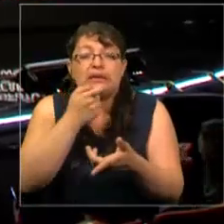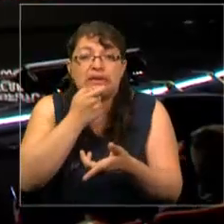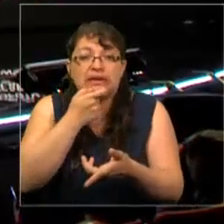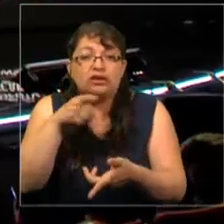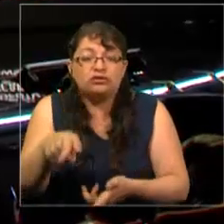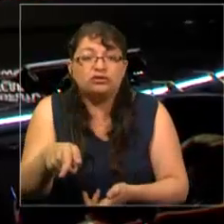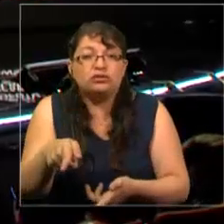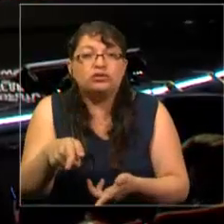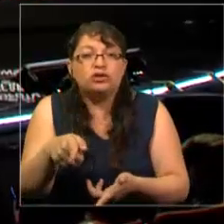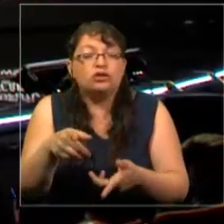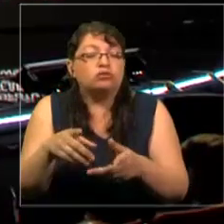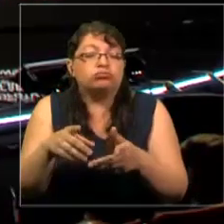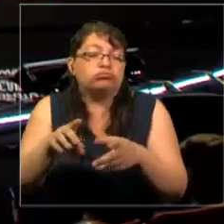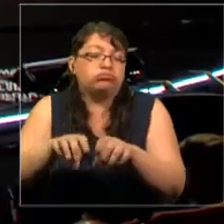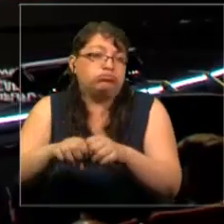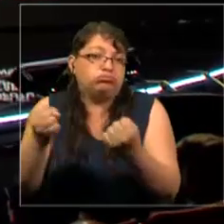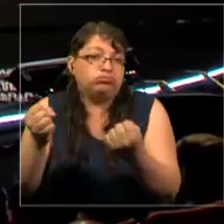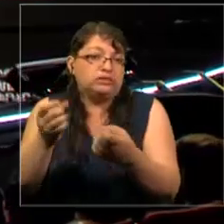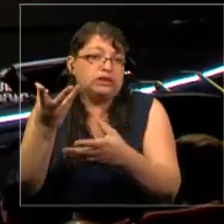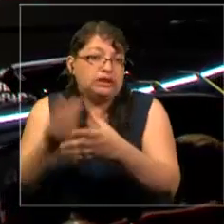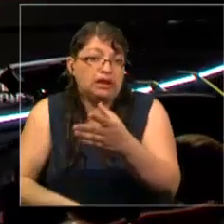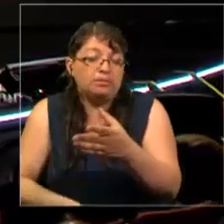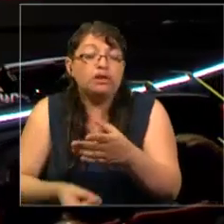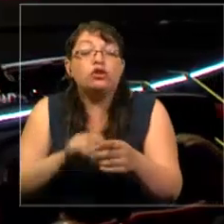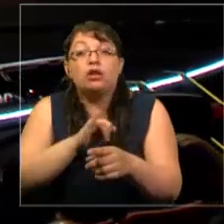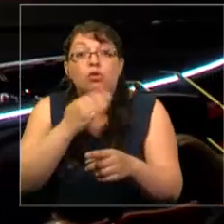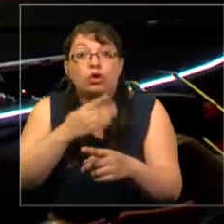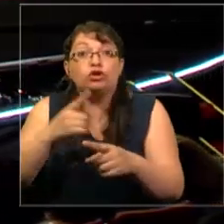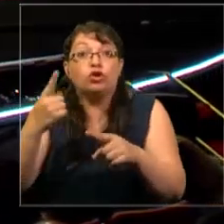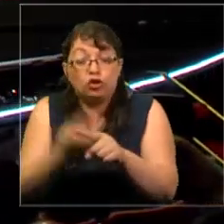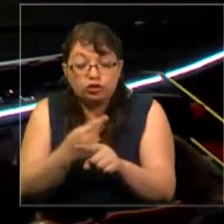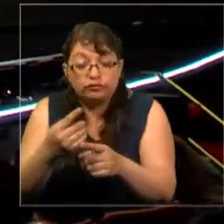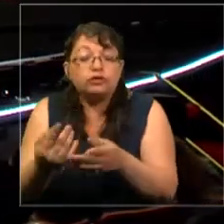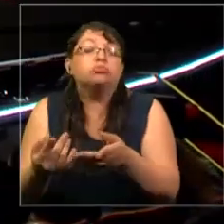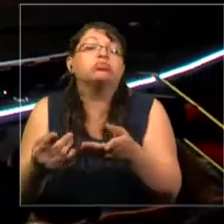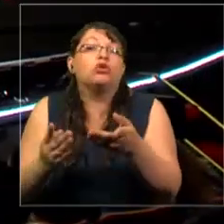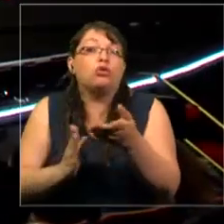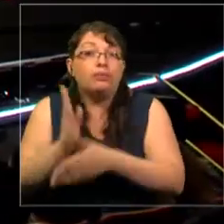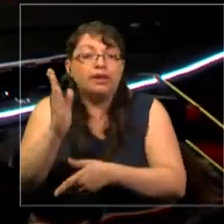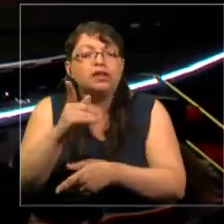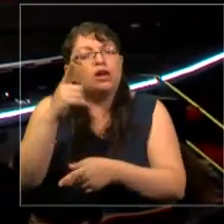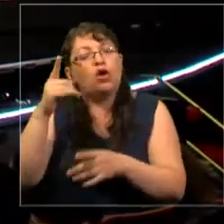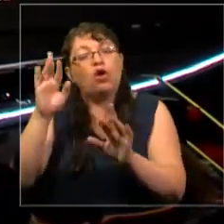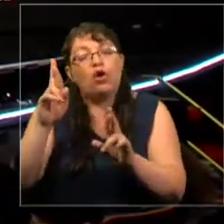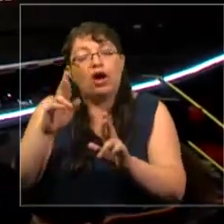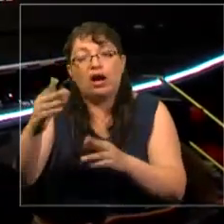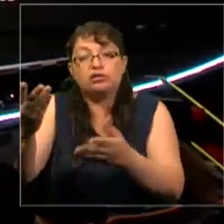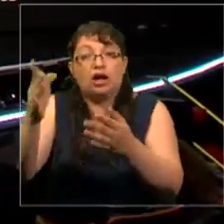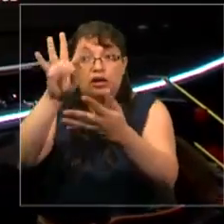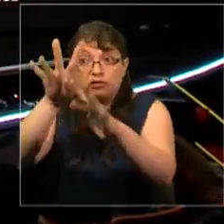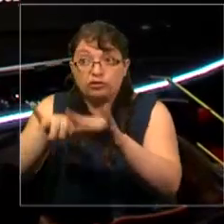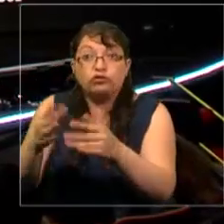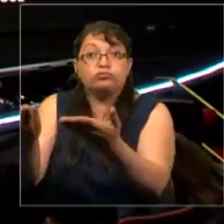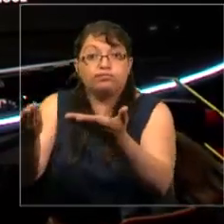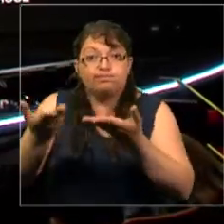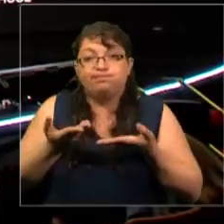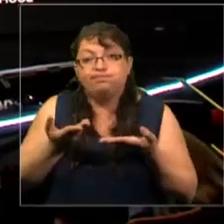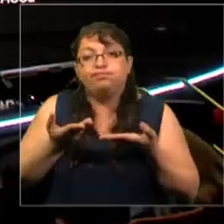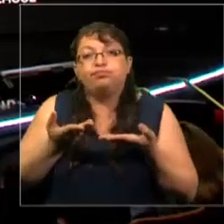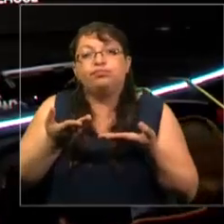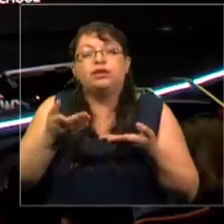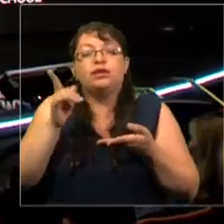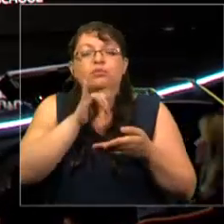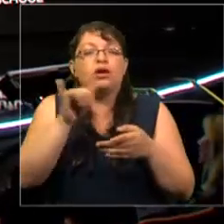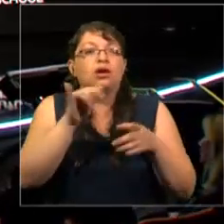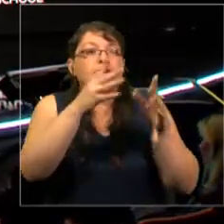Unido fue disuelto. Y cuando se reforme, esperamos que ellos nos entreguen este informe. Y finalmente, los